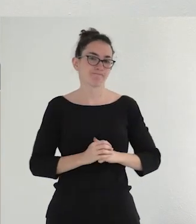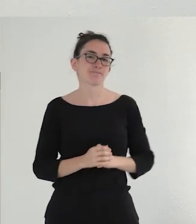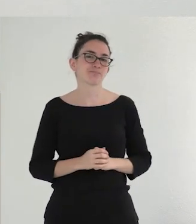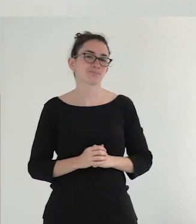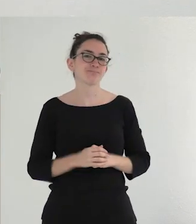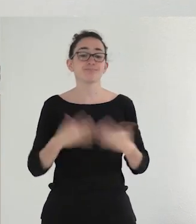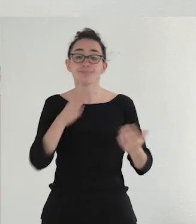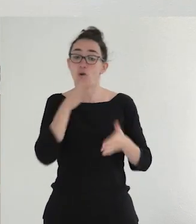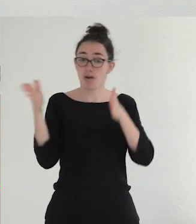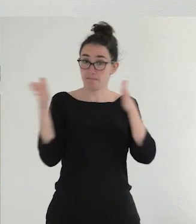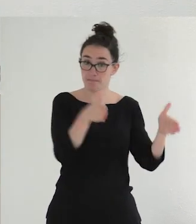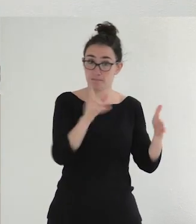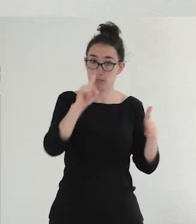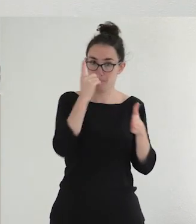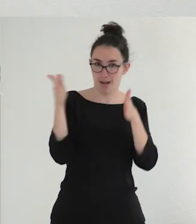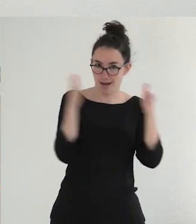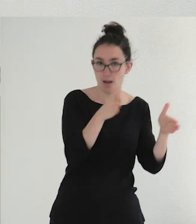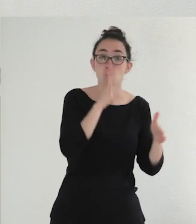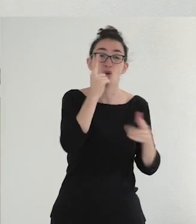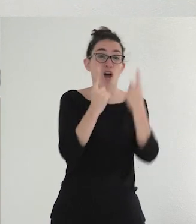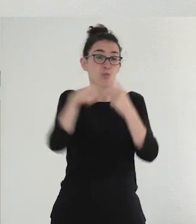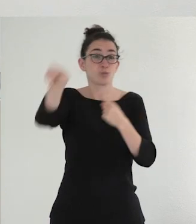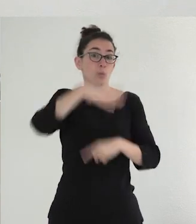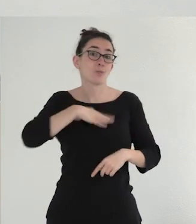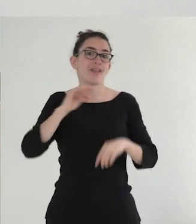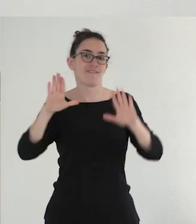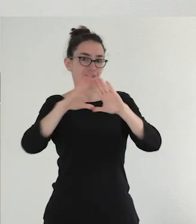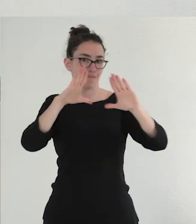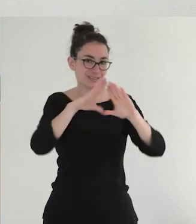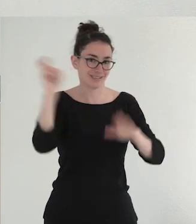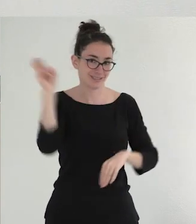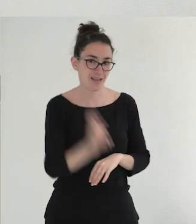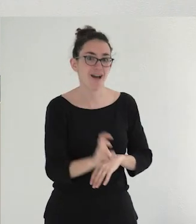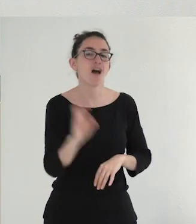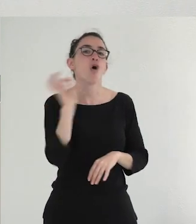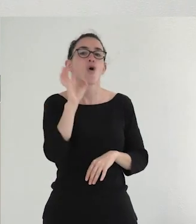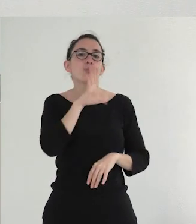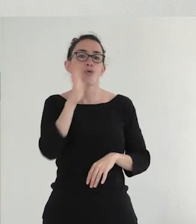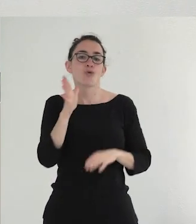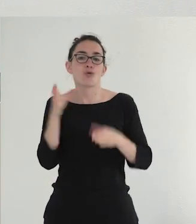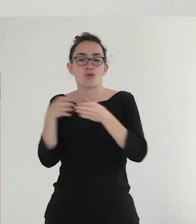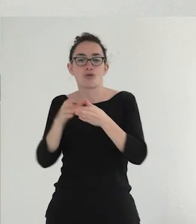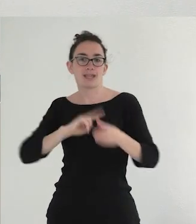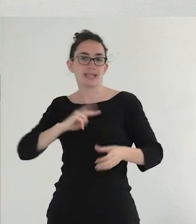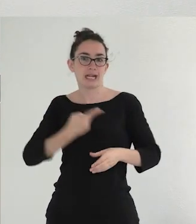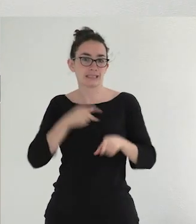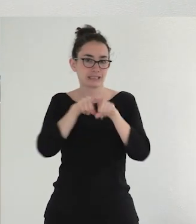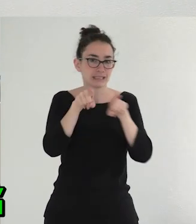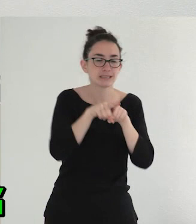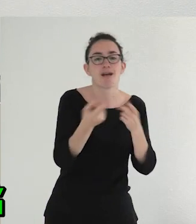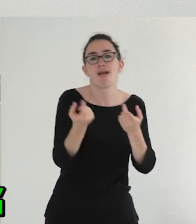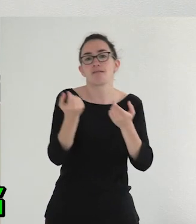Entonces, esta primera parte, para la gente que probablemente venís del feminismo, de los movimientos, bueno, transcríticos o maricas,